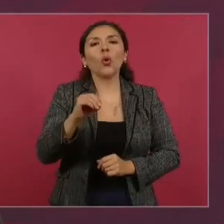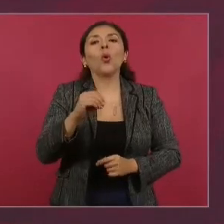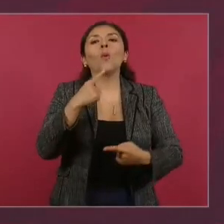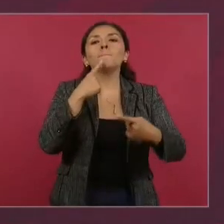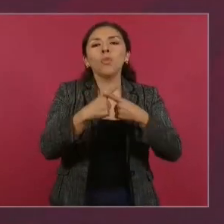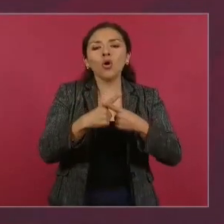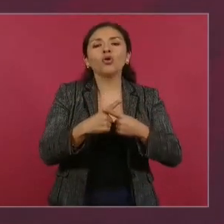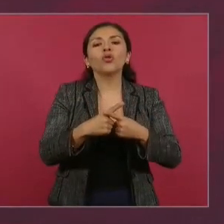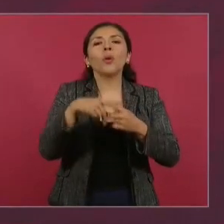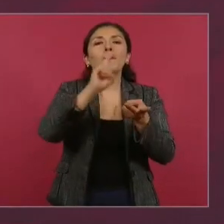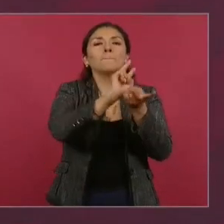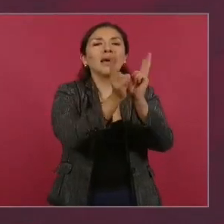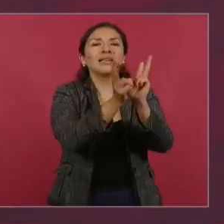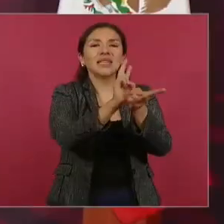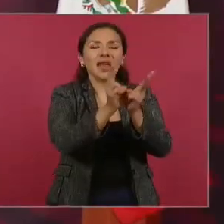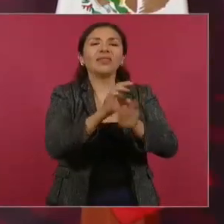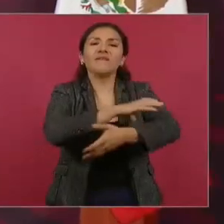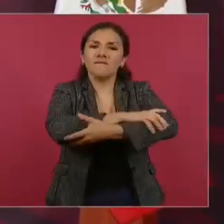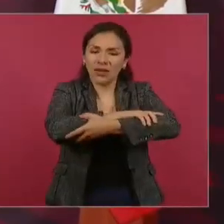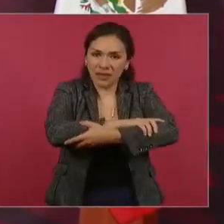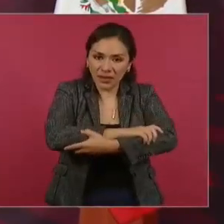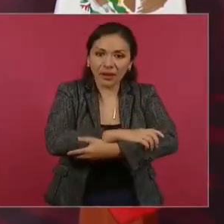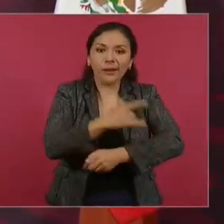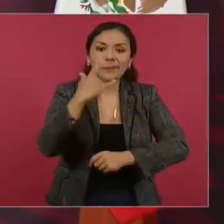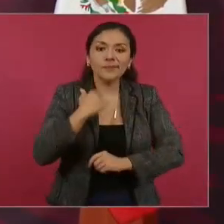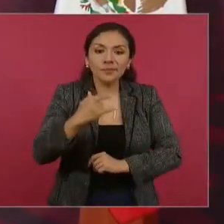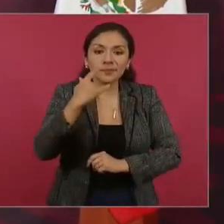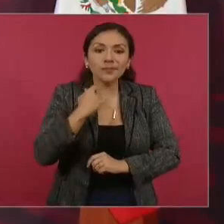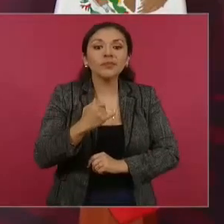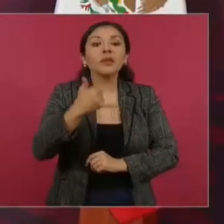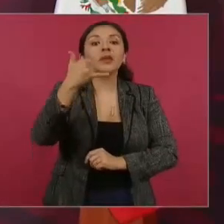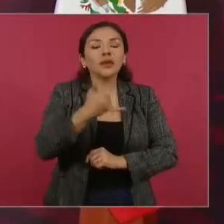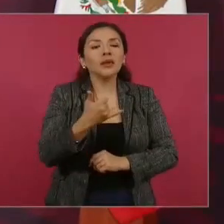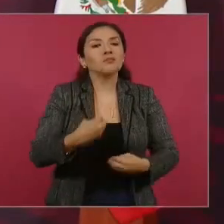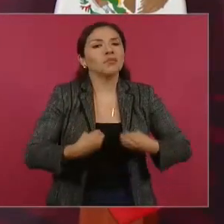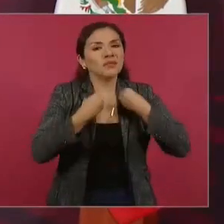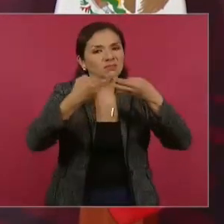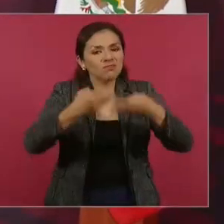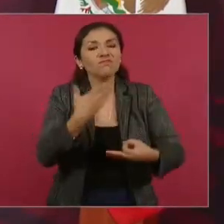fraterna y con bienestar.